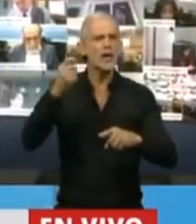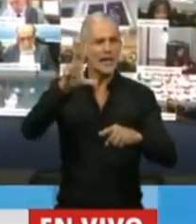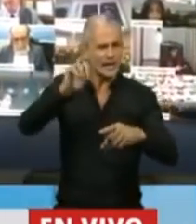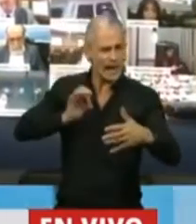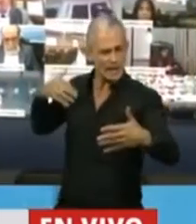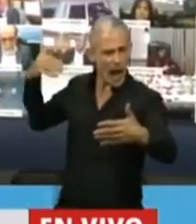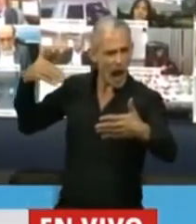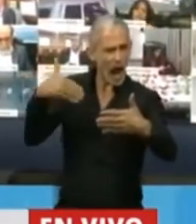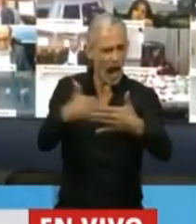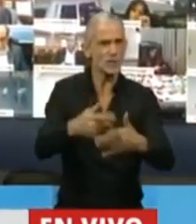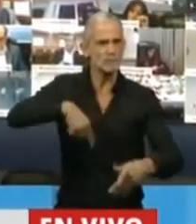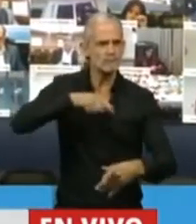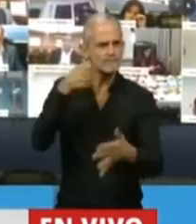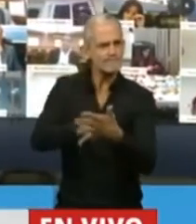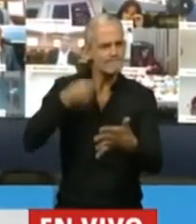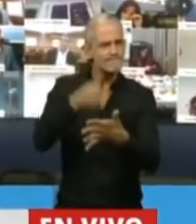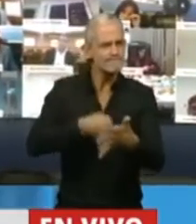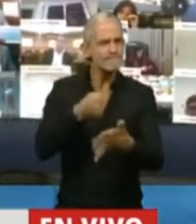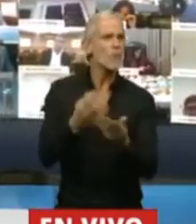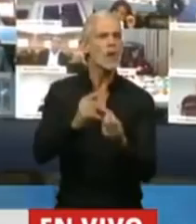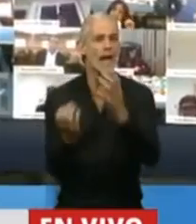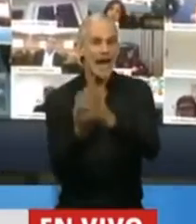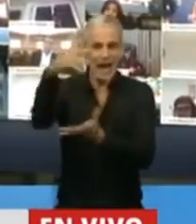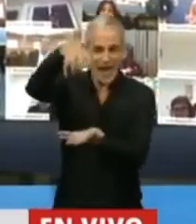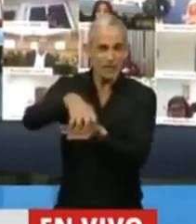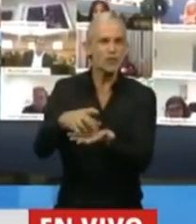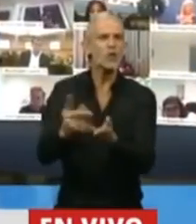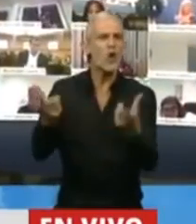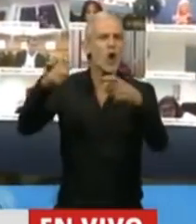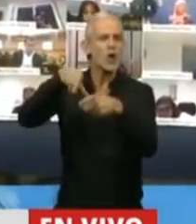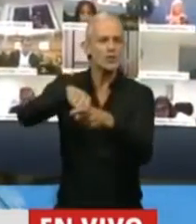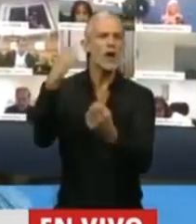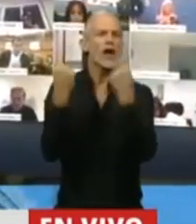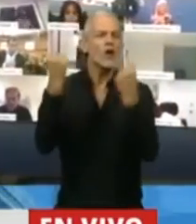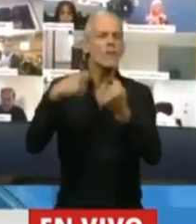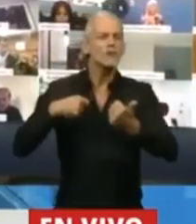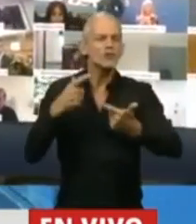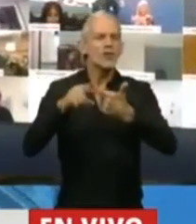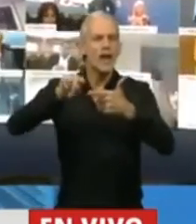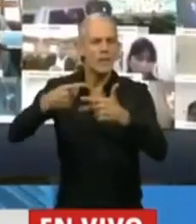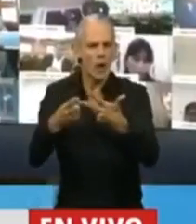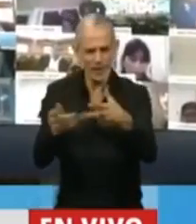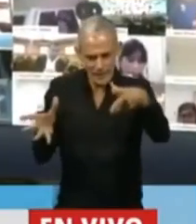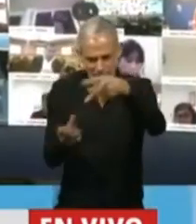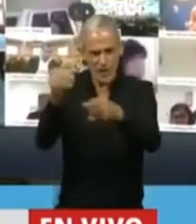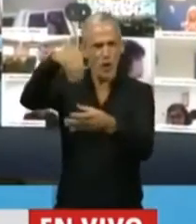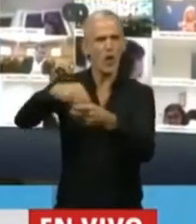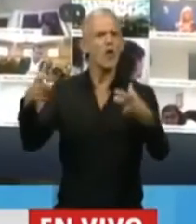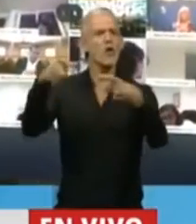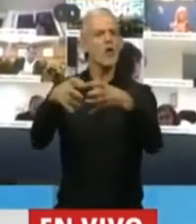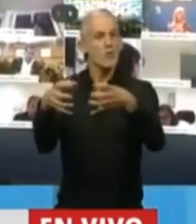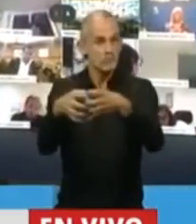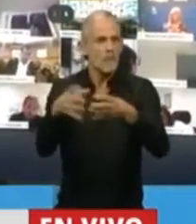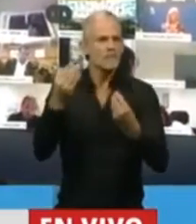venimos insistiendo con la creación de un Consejo Económico, Social y Político que nos permita generar